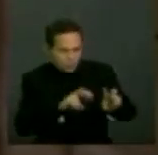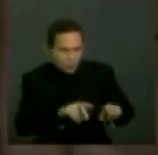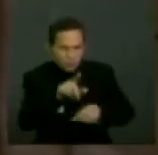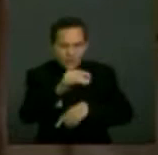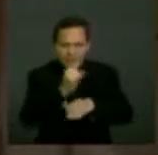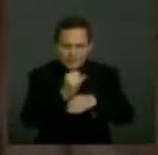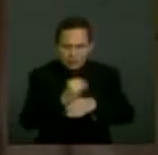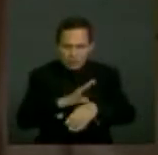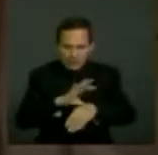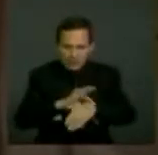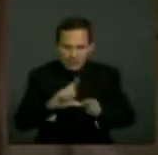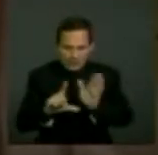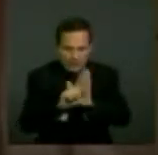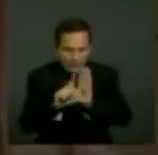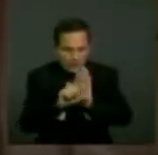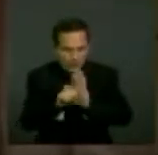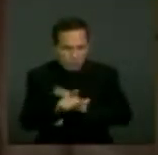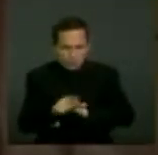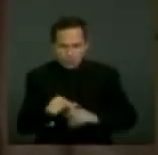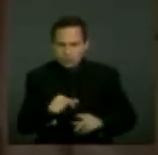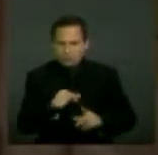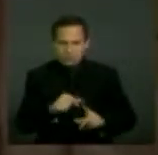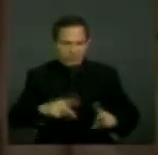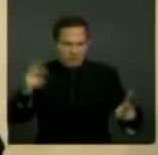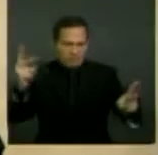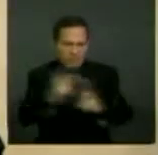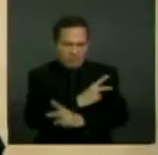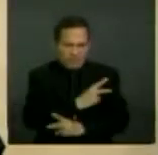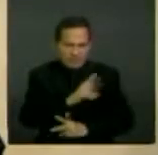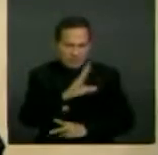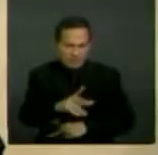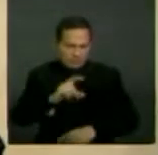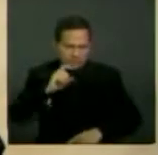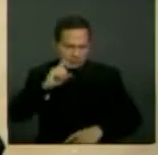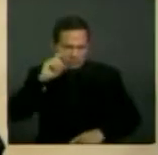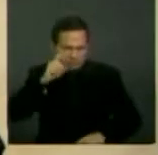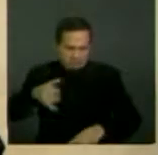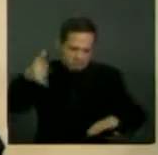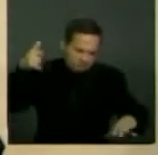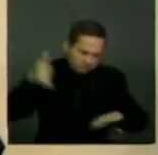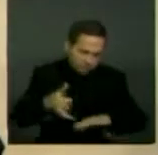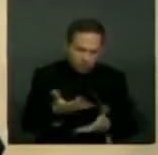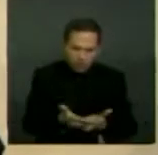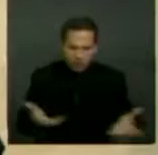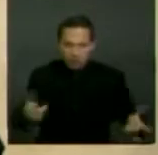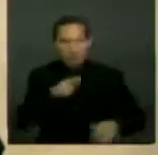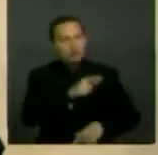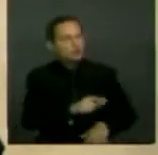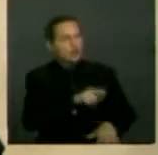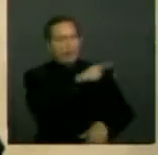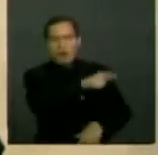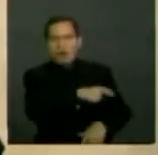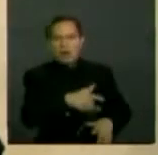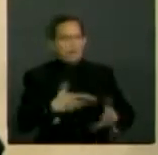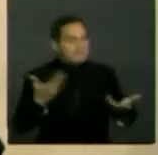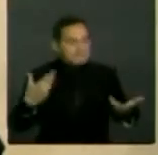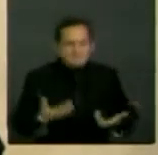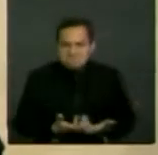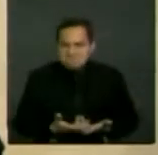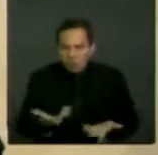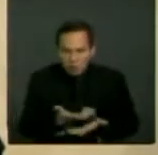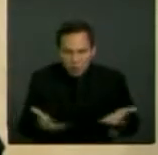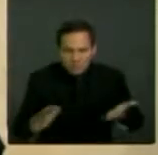en casos de violencia sexual contra personas con discapacidad, encontramos que ninguna de estas agencias contaba con materiales informativos accesibles